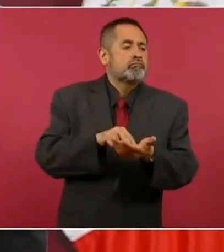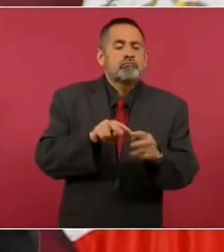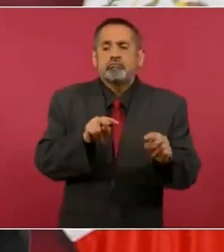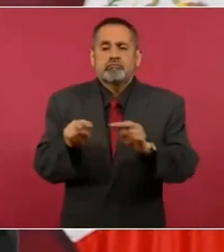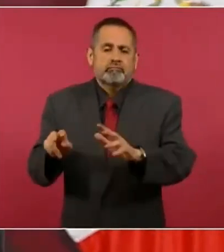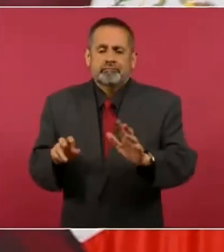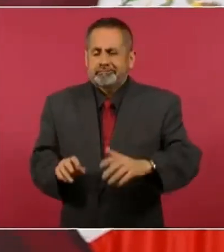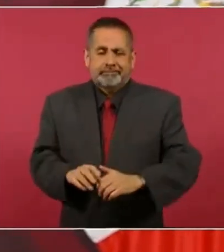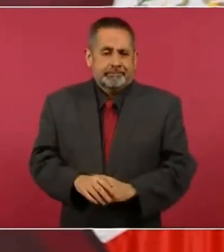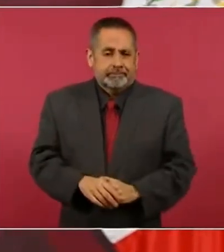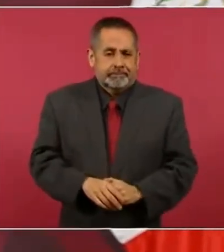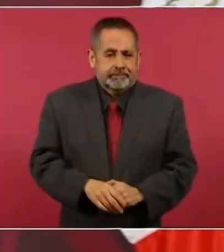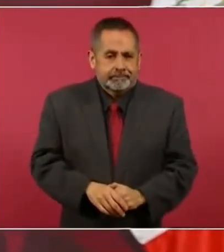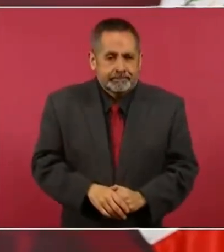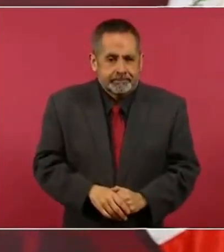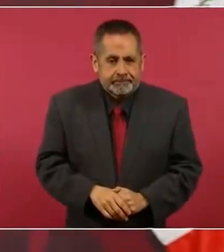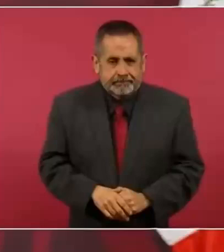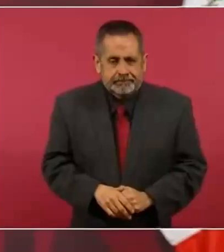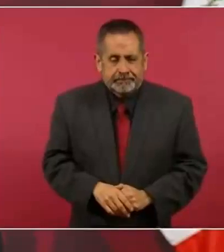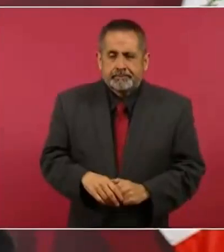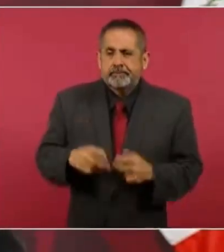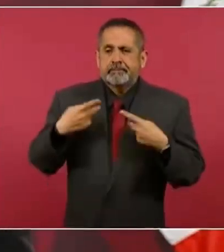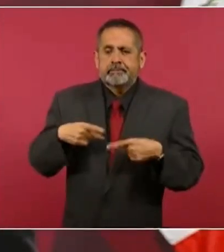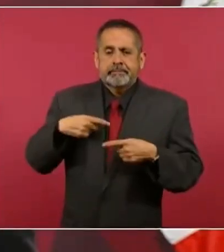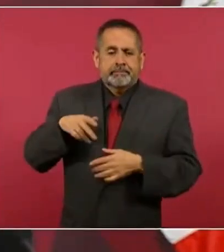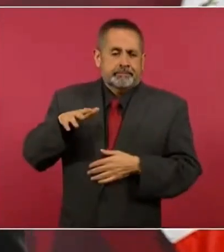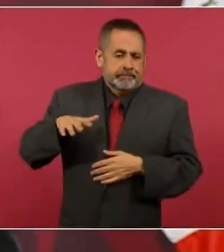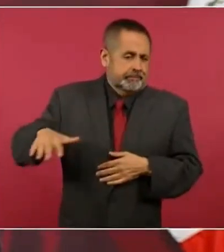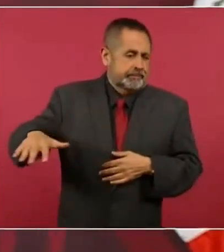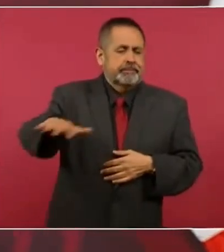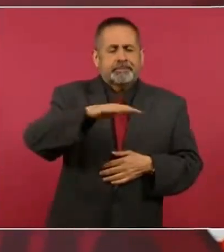Además, como el pueblo es sabio,